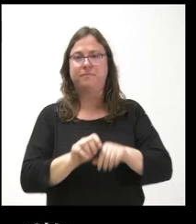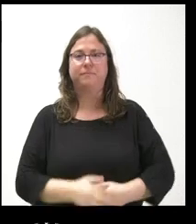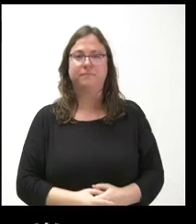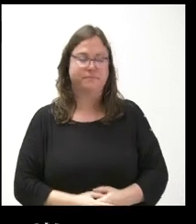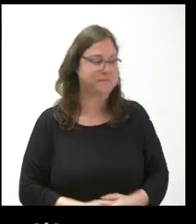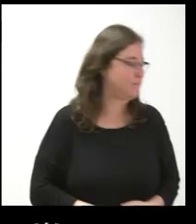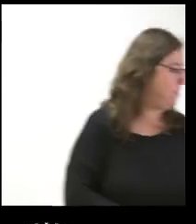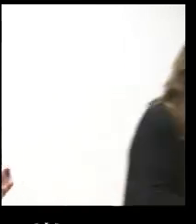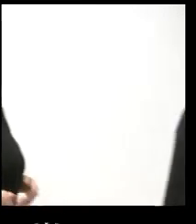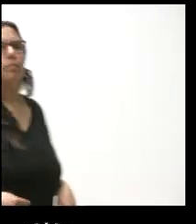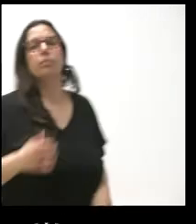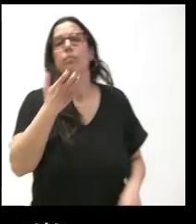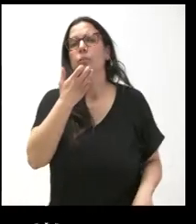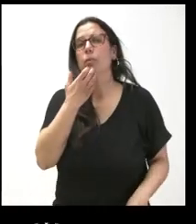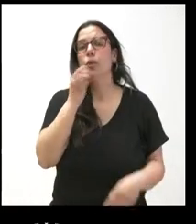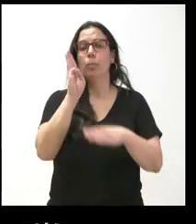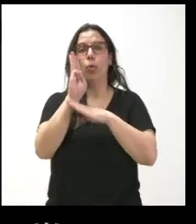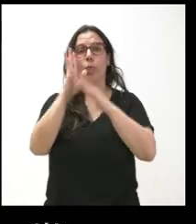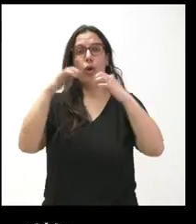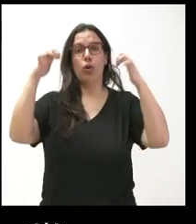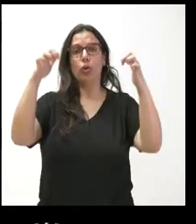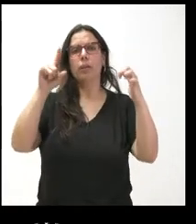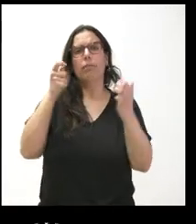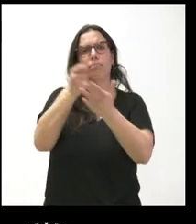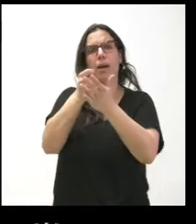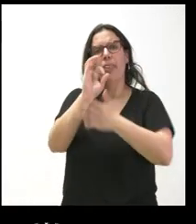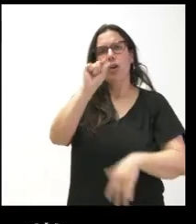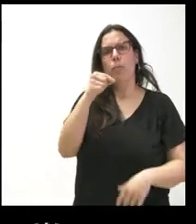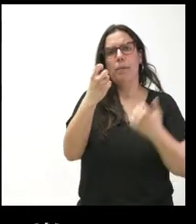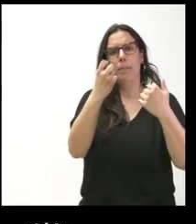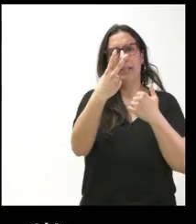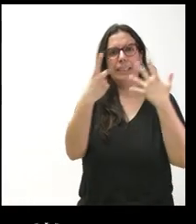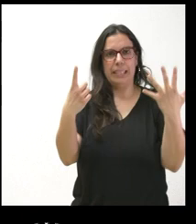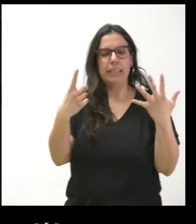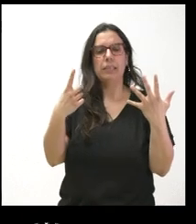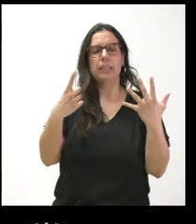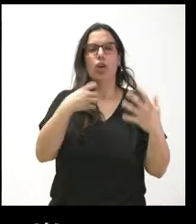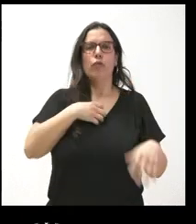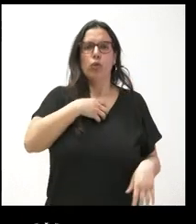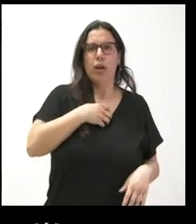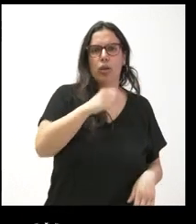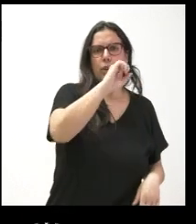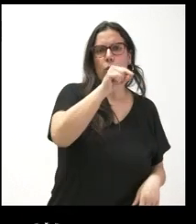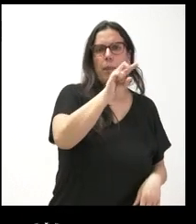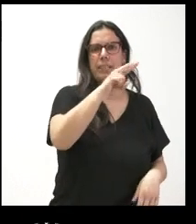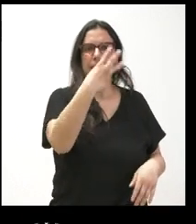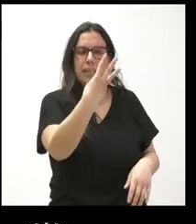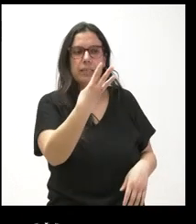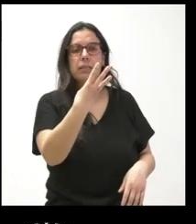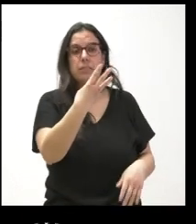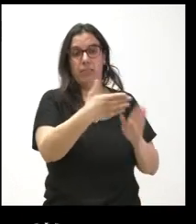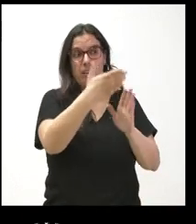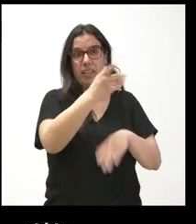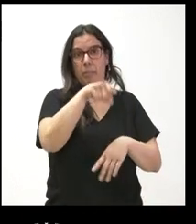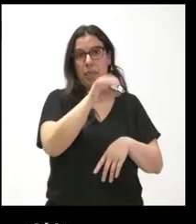Cortes, que cobran 0,26, o los funcionarios que actualmente cobran 0,23 y que dentro de poco llegarán también a esos 0